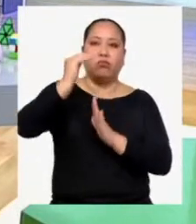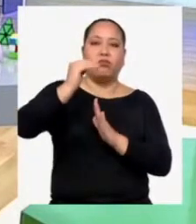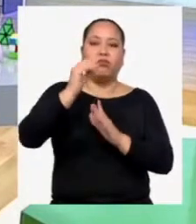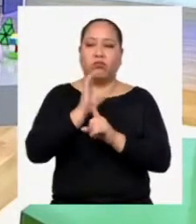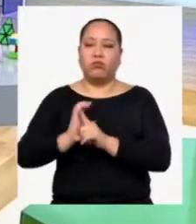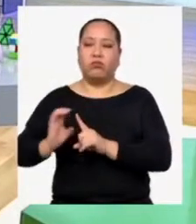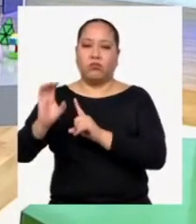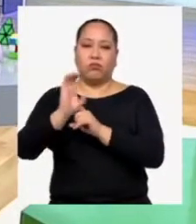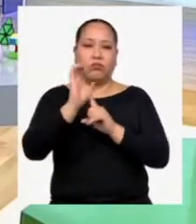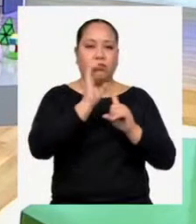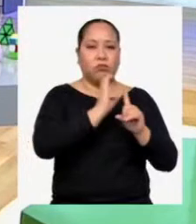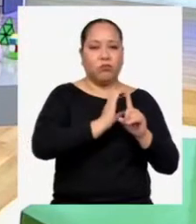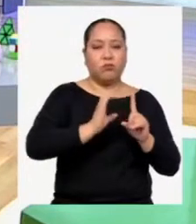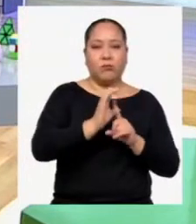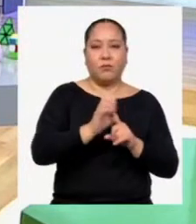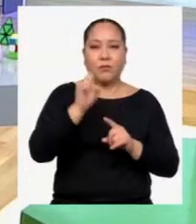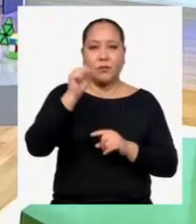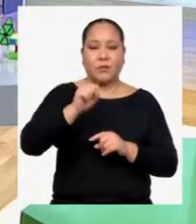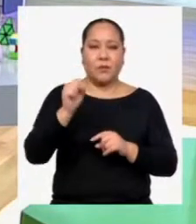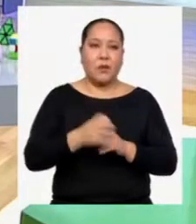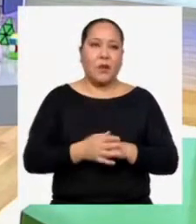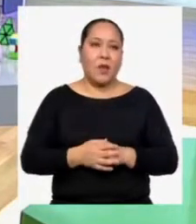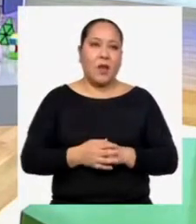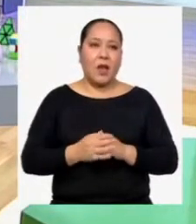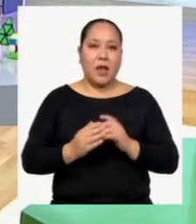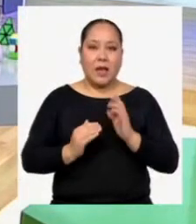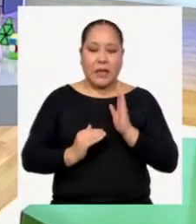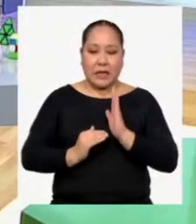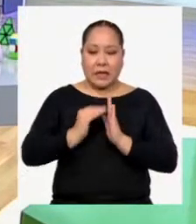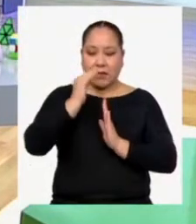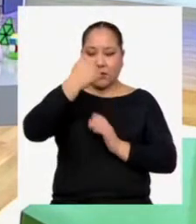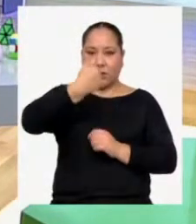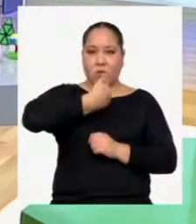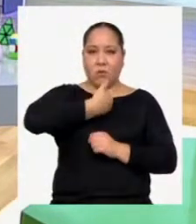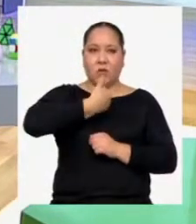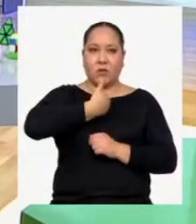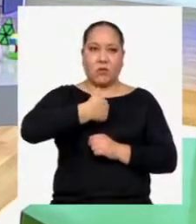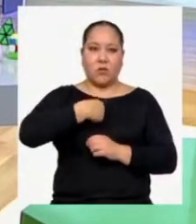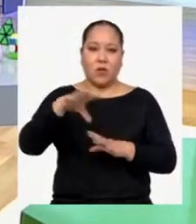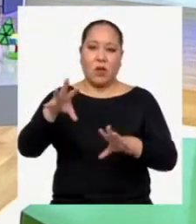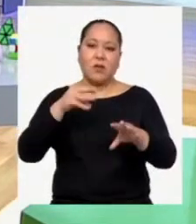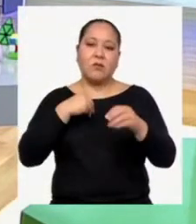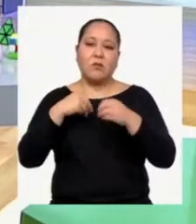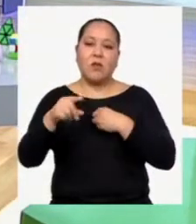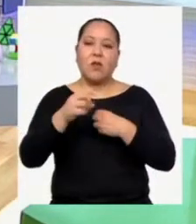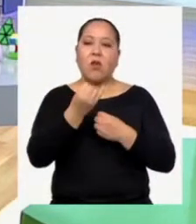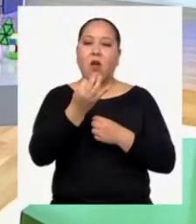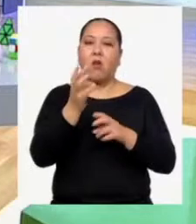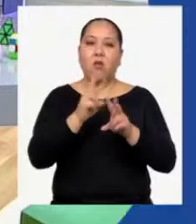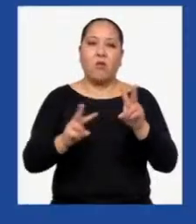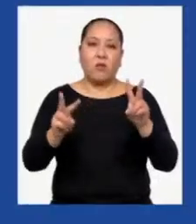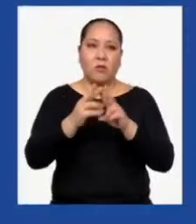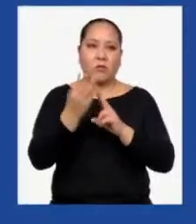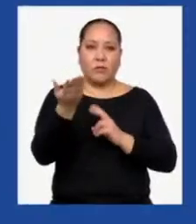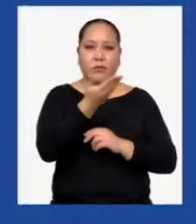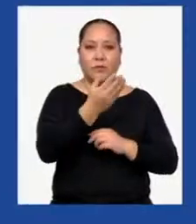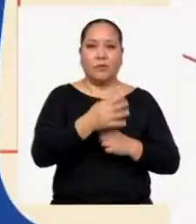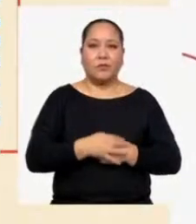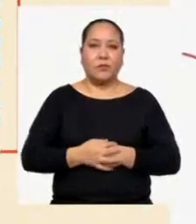otra es que existe un enriquecimiento a nivel personal con la adopción de ciertos valores Ahí va